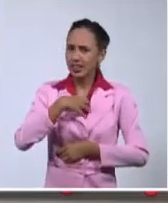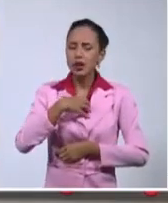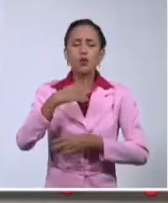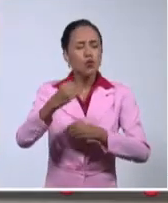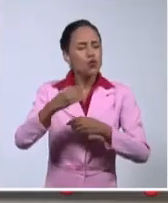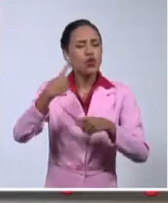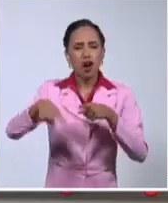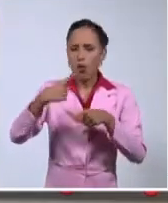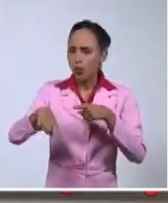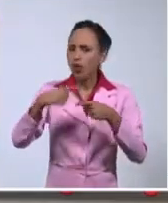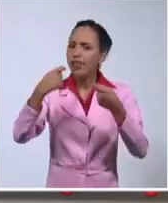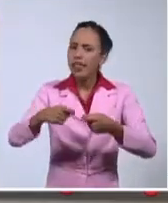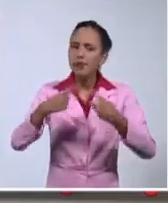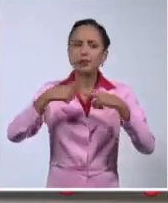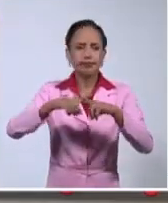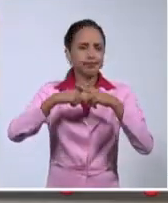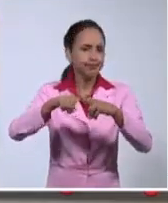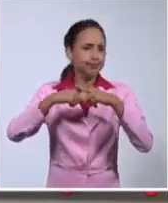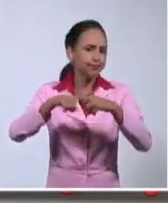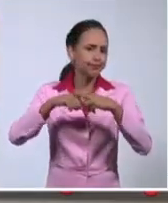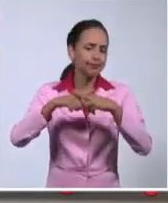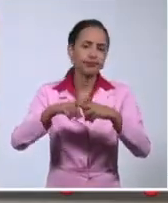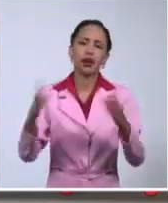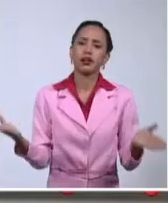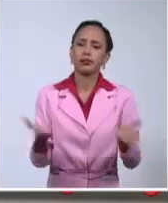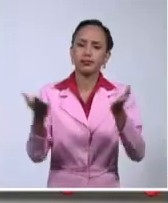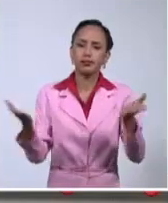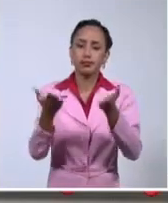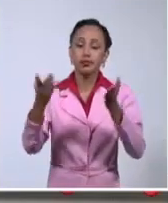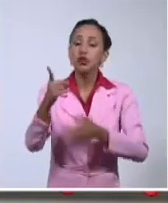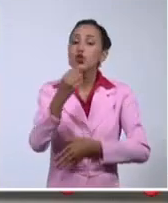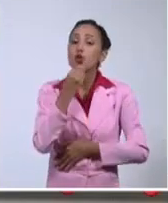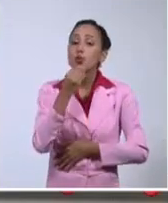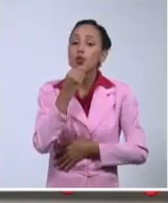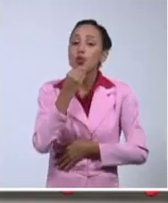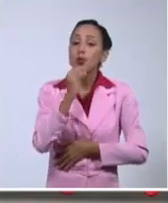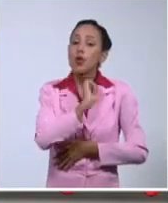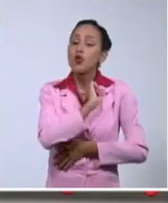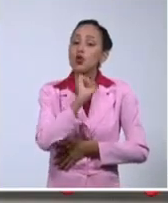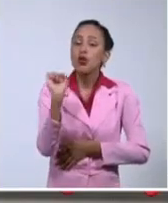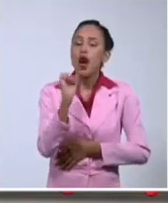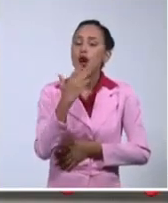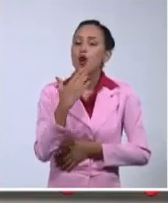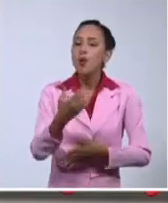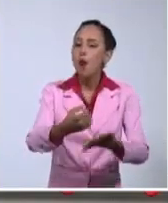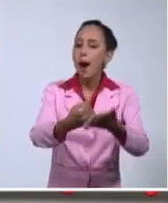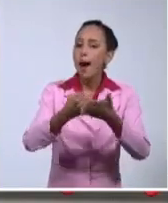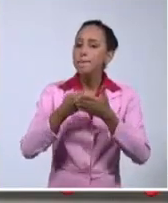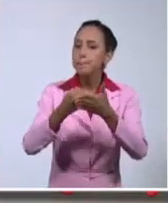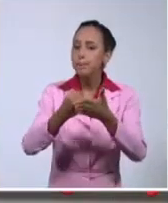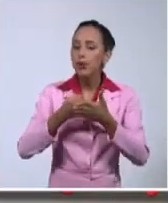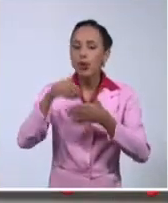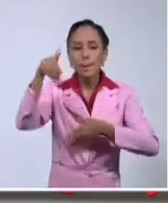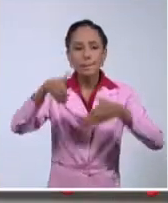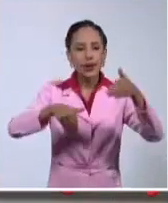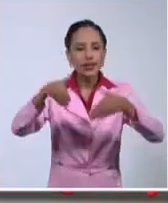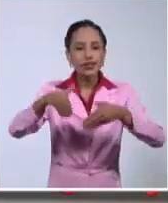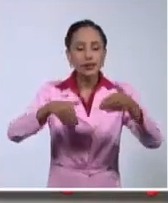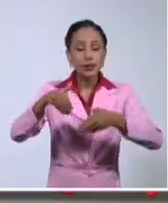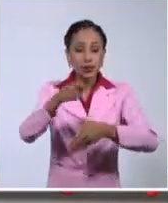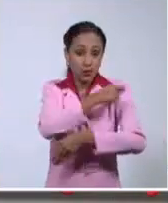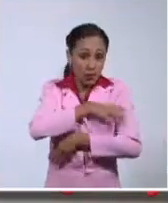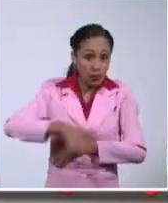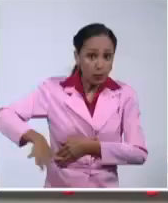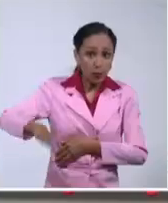avanzar, mucho por perfeccionar, que solo es posible hacer todo eso con el apoyo y la participación activa de la